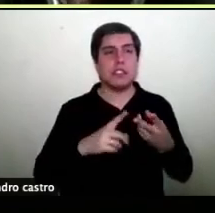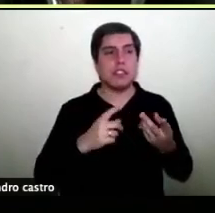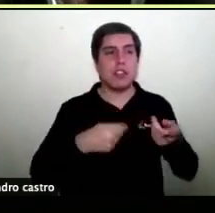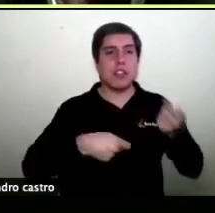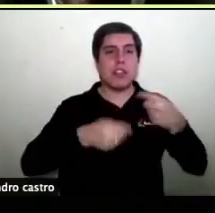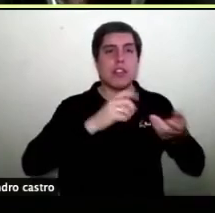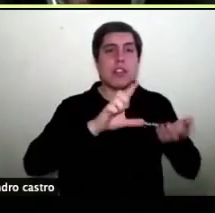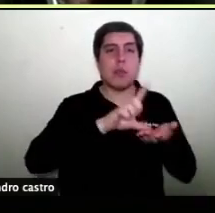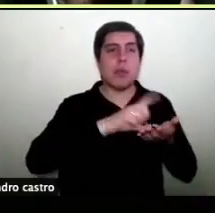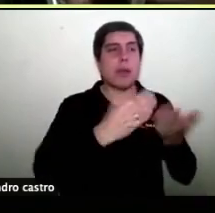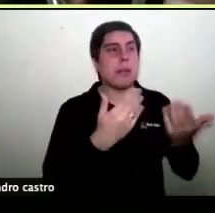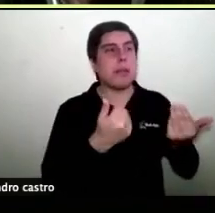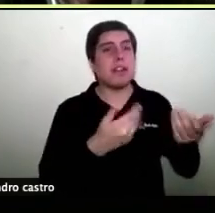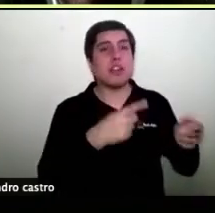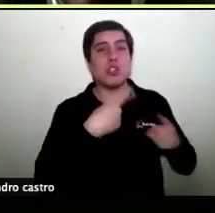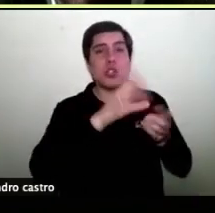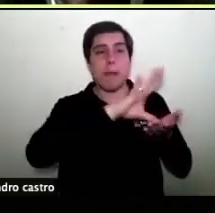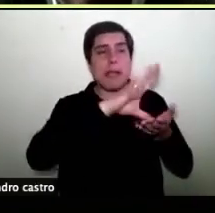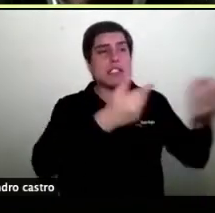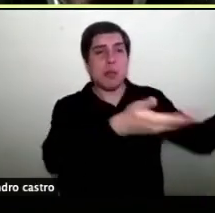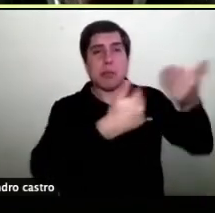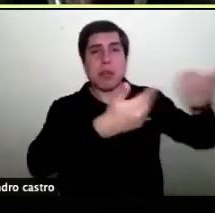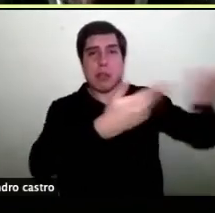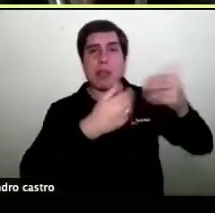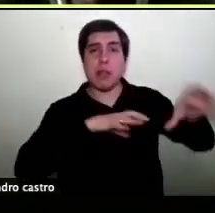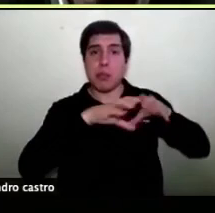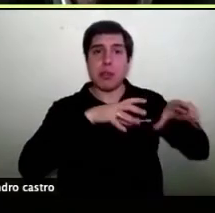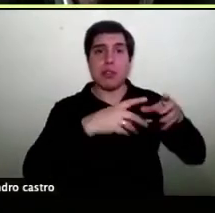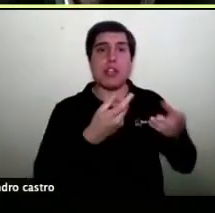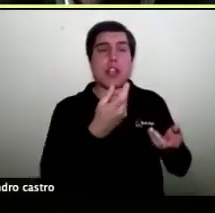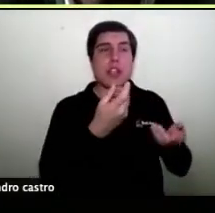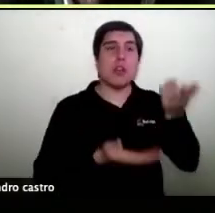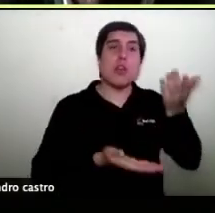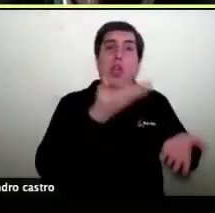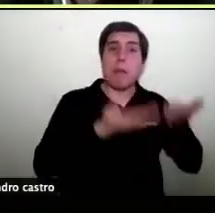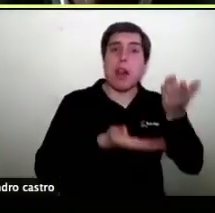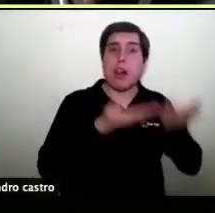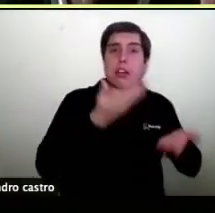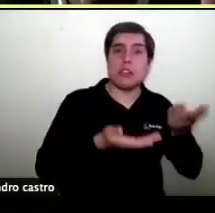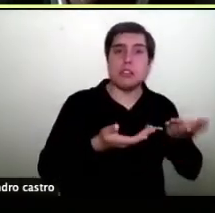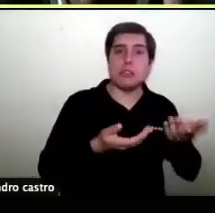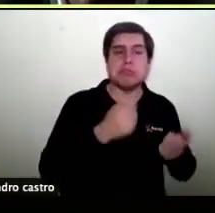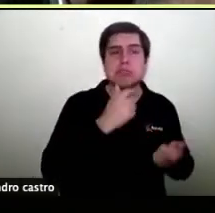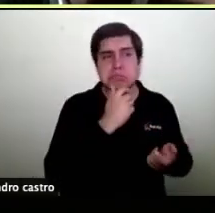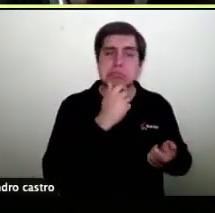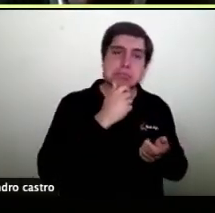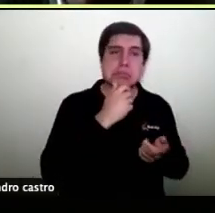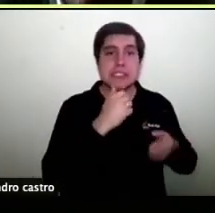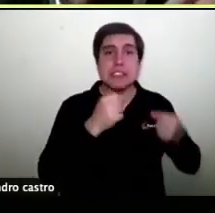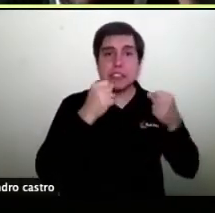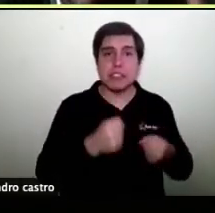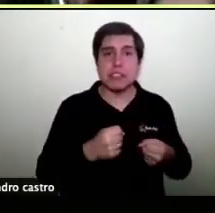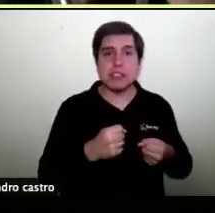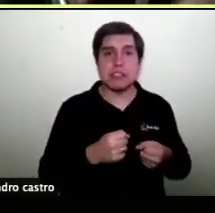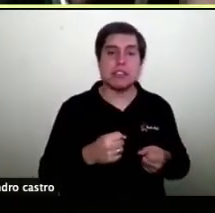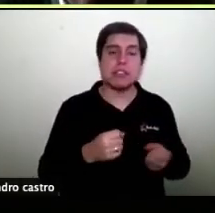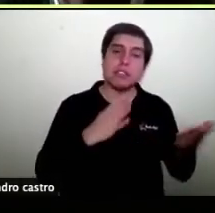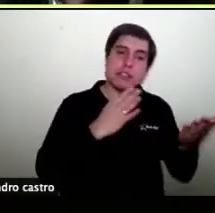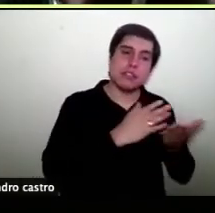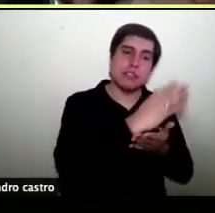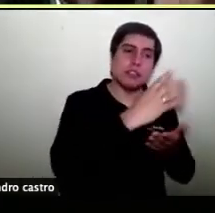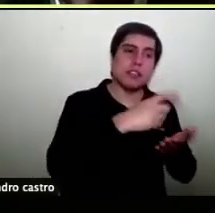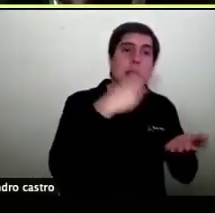y otras personas que dan un servicio que el precio es variable y han sabido jugar muy bien con el precio del desde desde